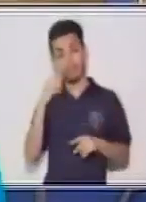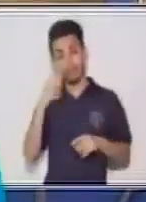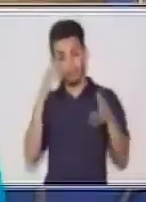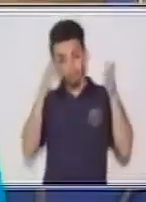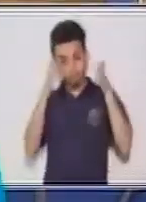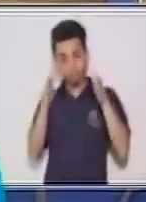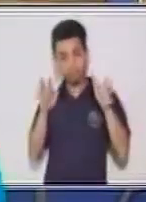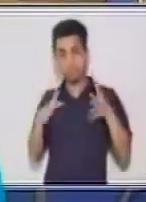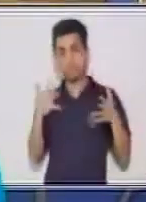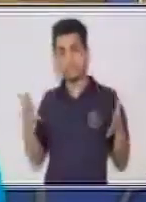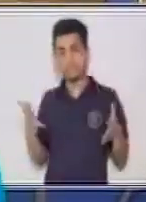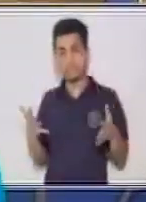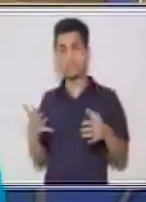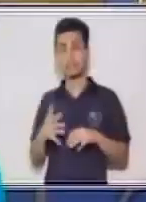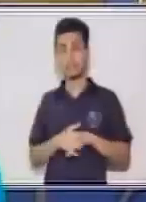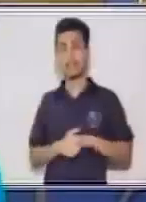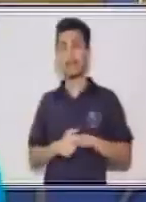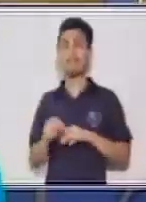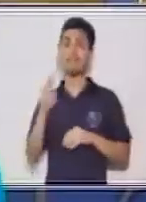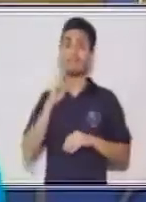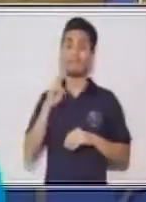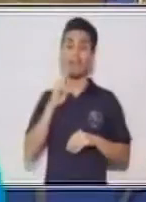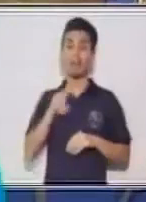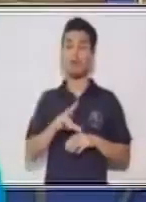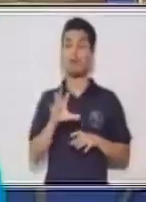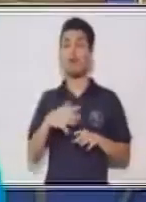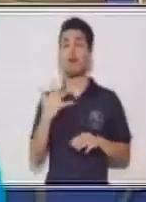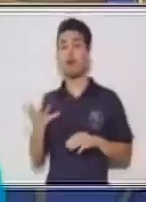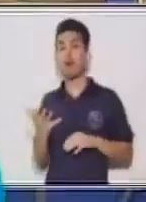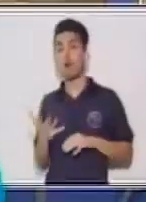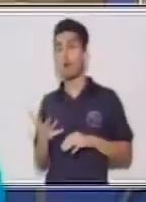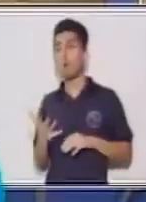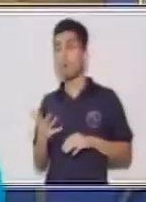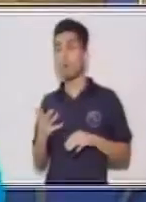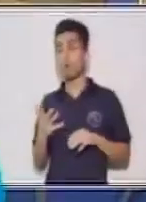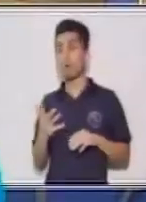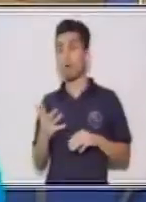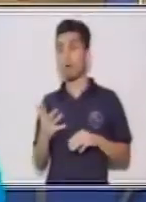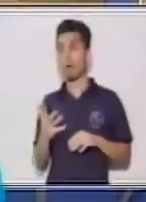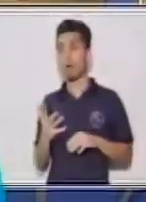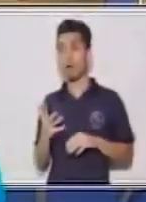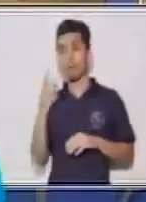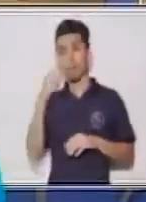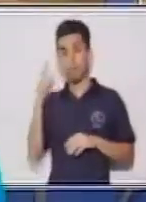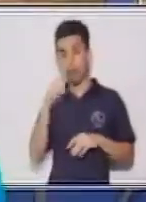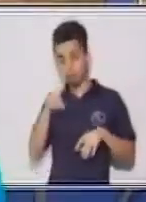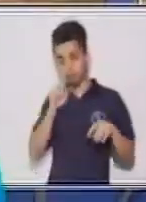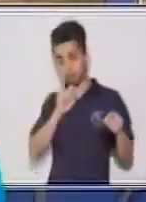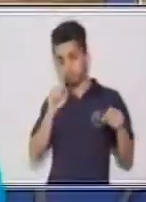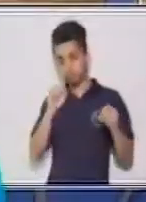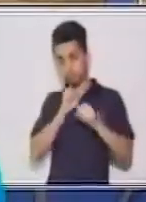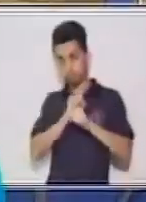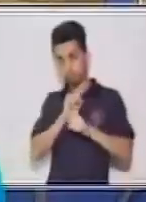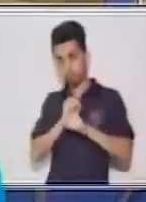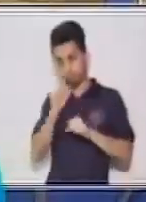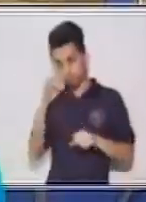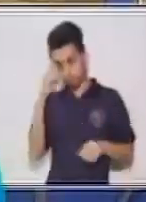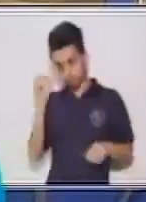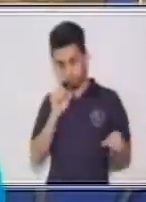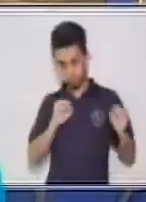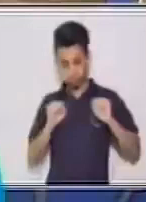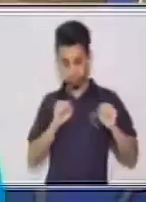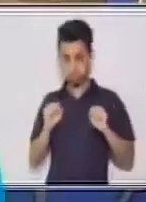a que no es lo mismo el verbo en sí con lo que se está trabajando. Entonces, en este caso, será